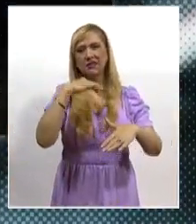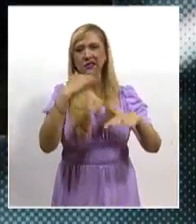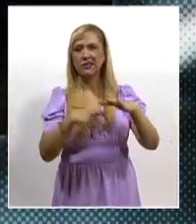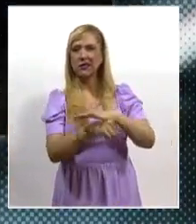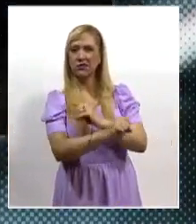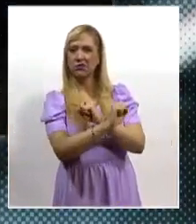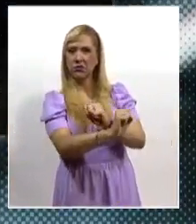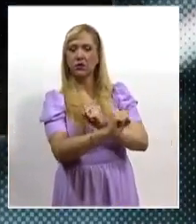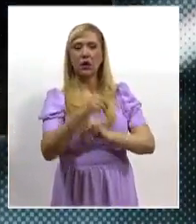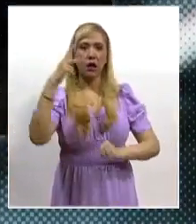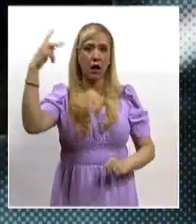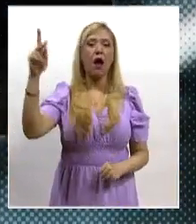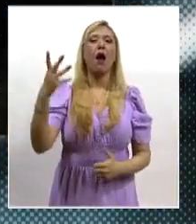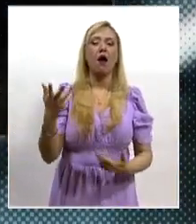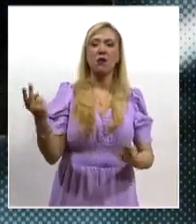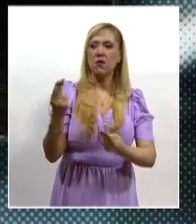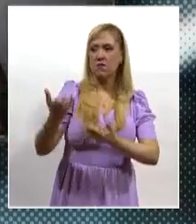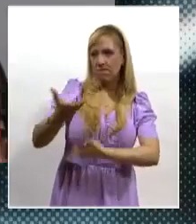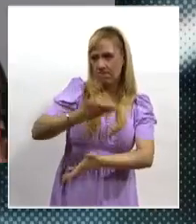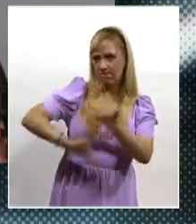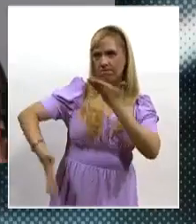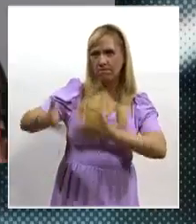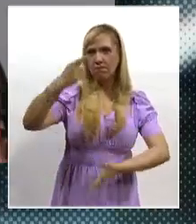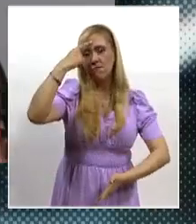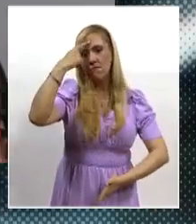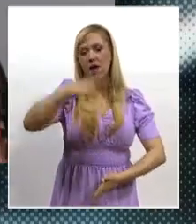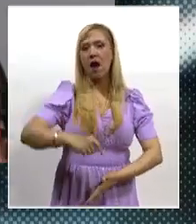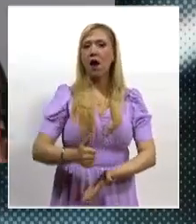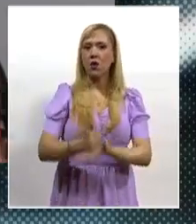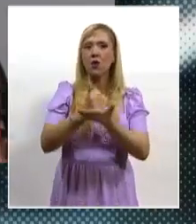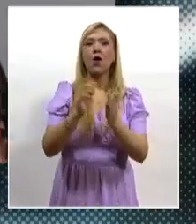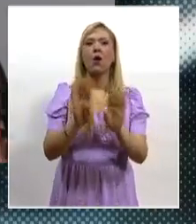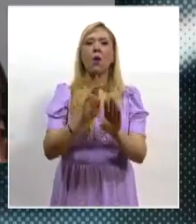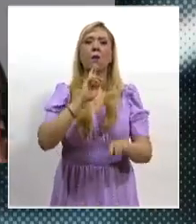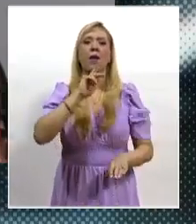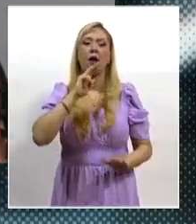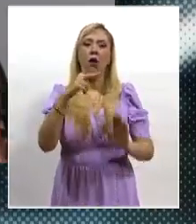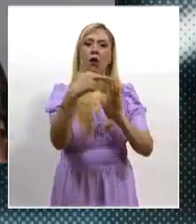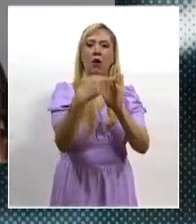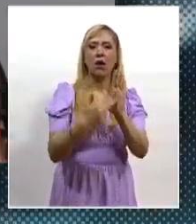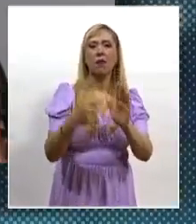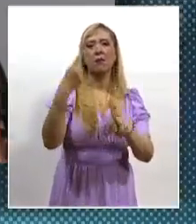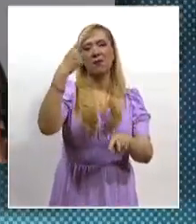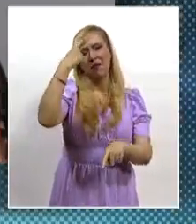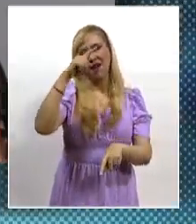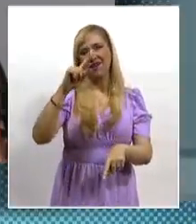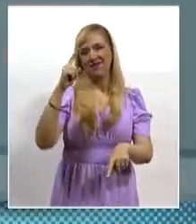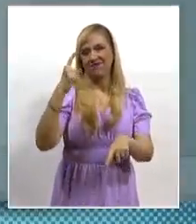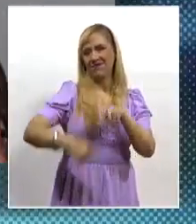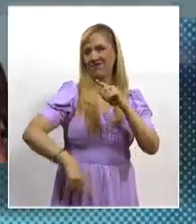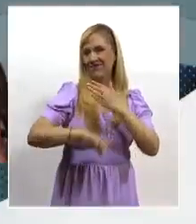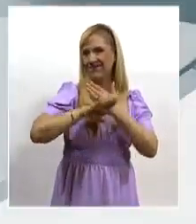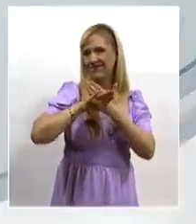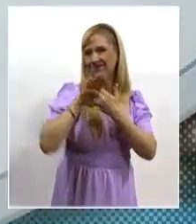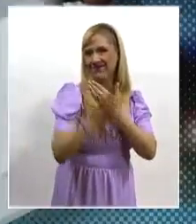para elaborar mecanismos de colaboración que generen mejores políticas públicas de combate a este flagelo.